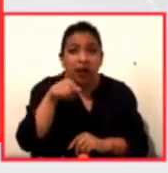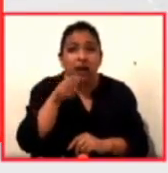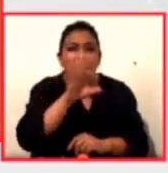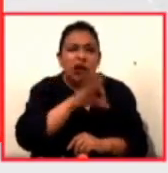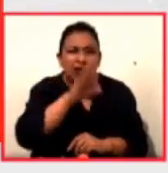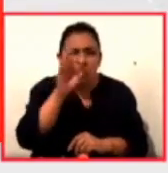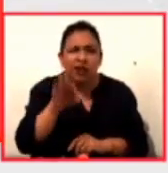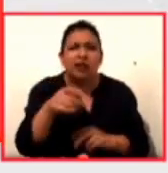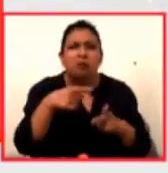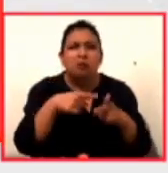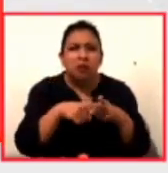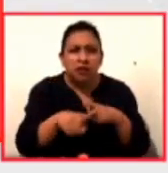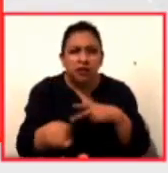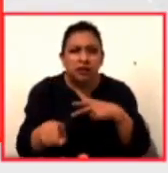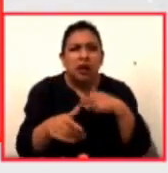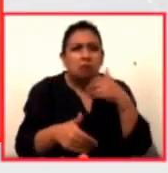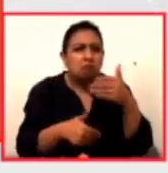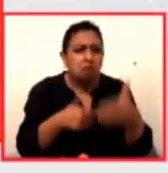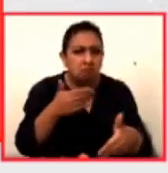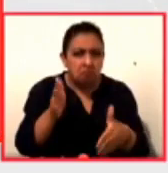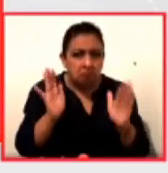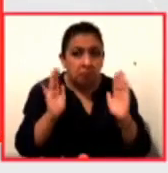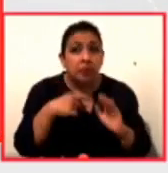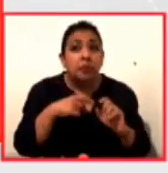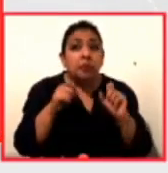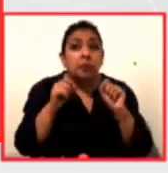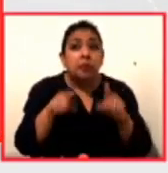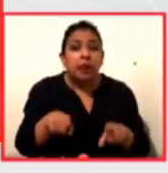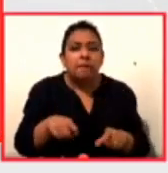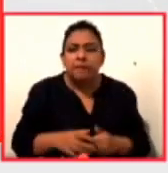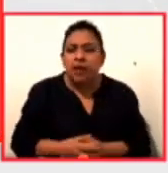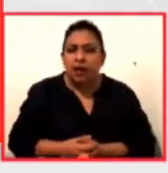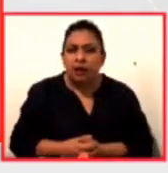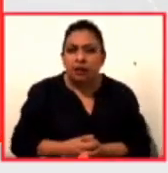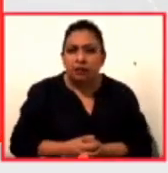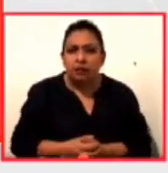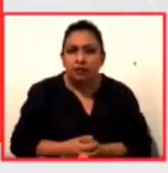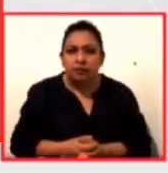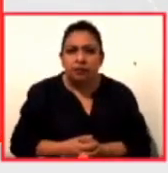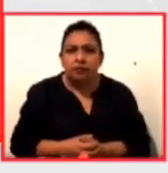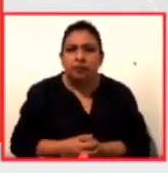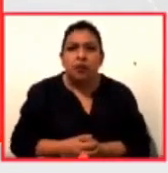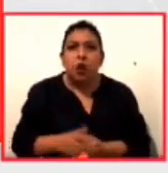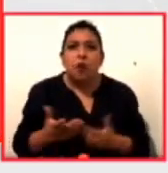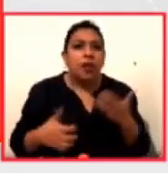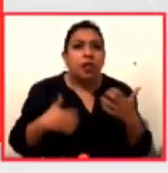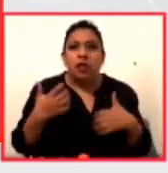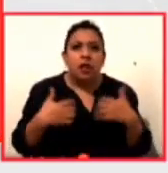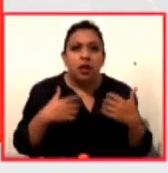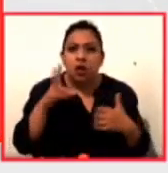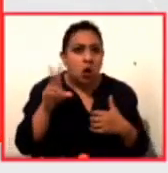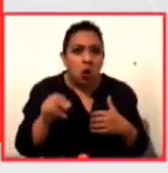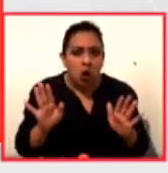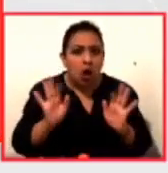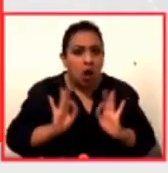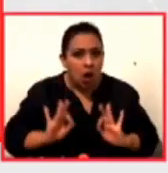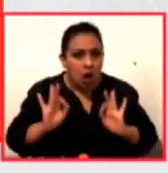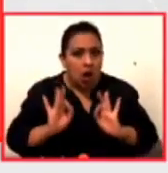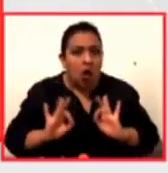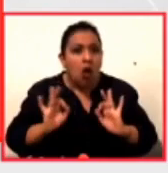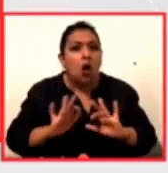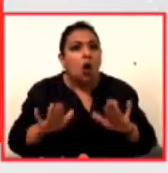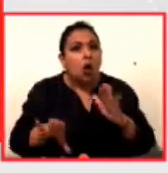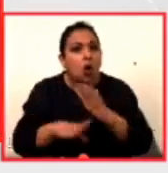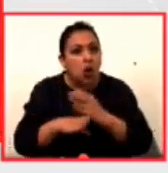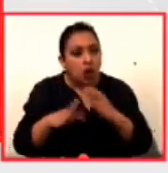agarrando su propio lugar también he aprendido a no desesperarme ¿sabes? a que las cosas cambian